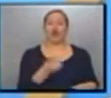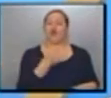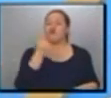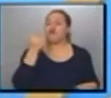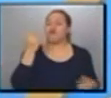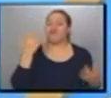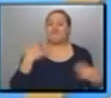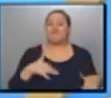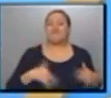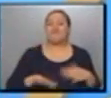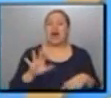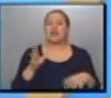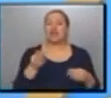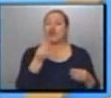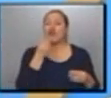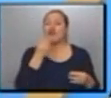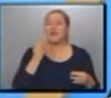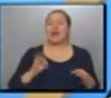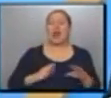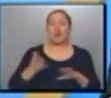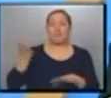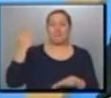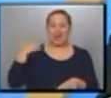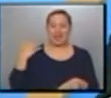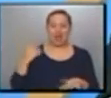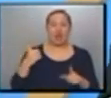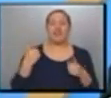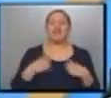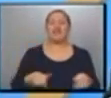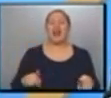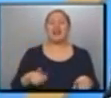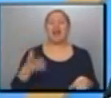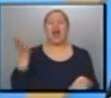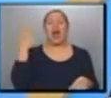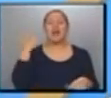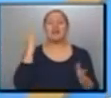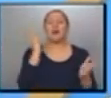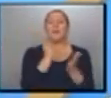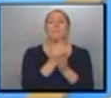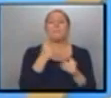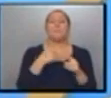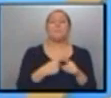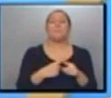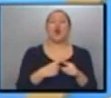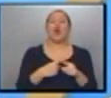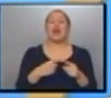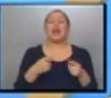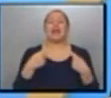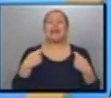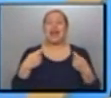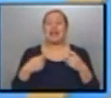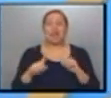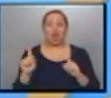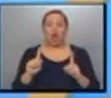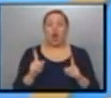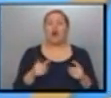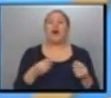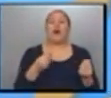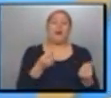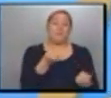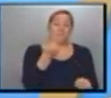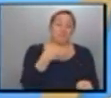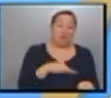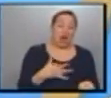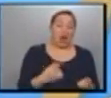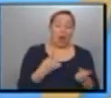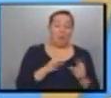consumo de gas que el año anterior. Bueno. No es como antes, que te castigaban por consumir más. Es que te cobran más caro el metro